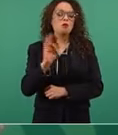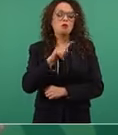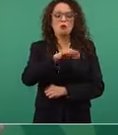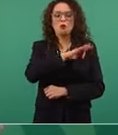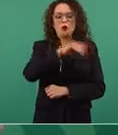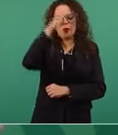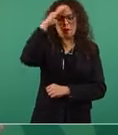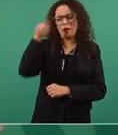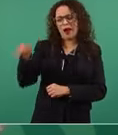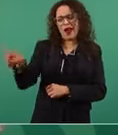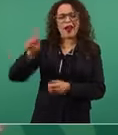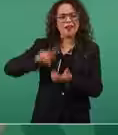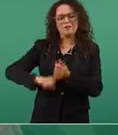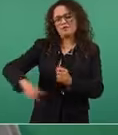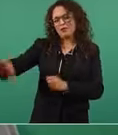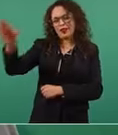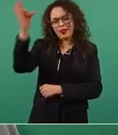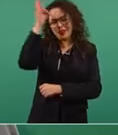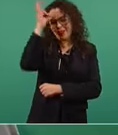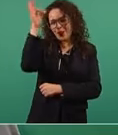un pelele?